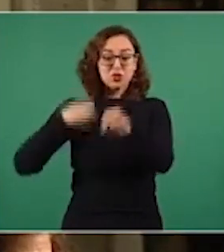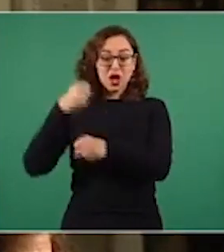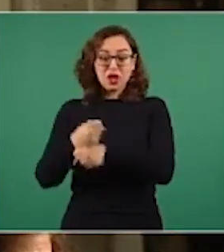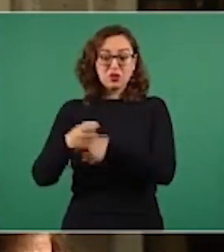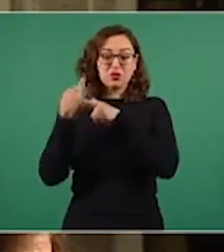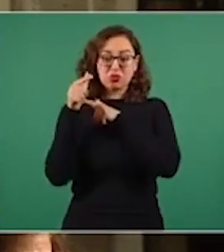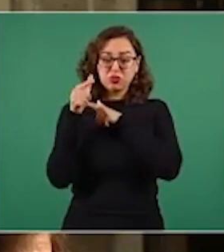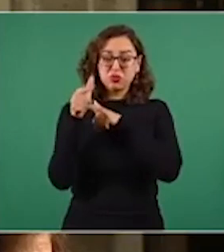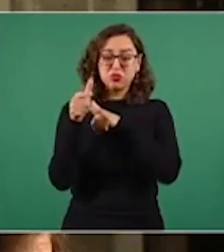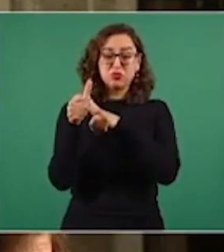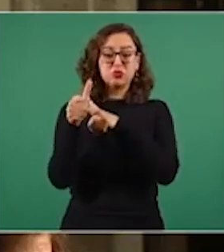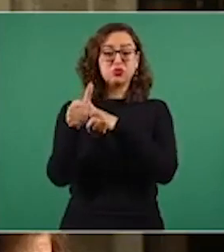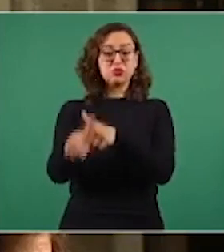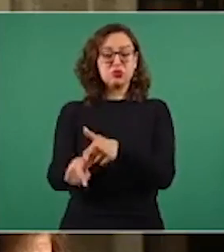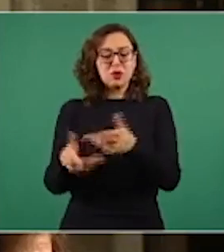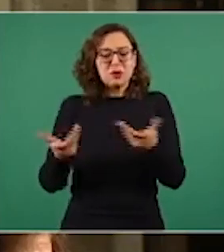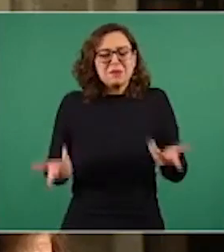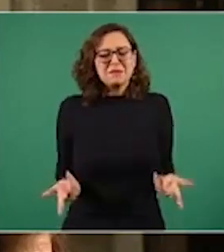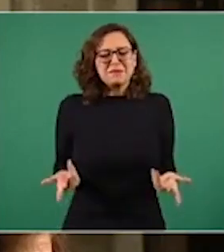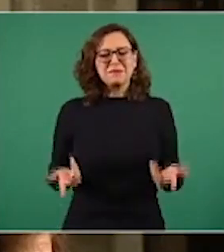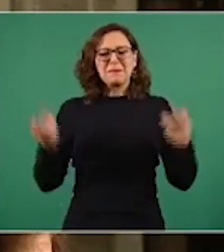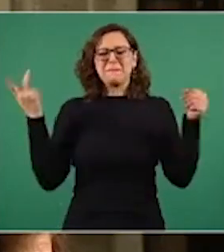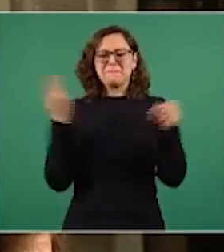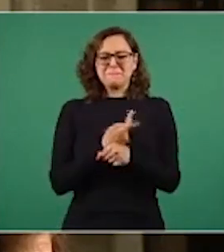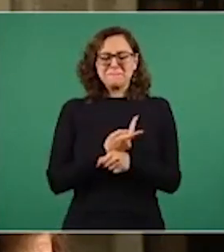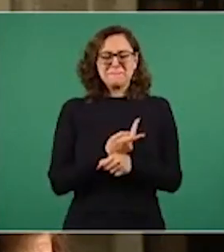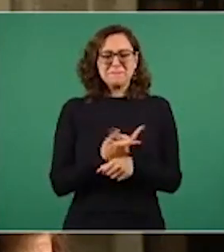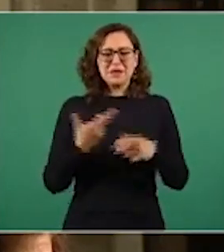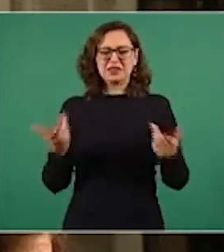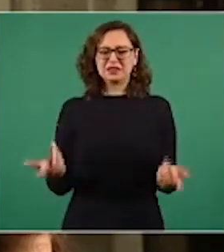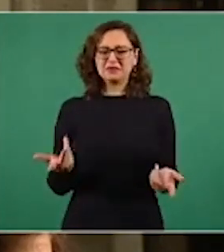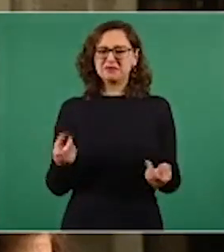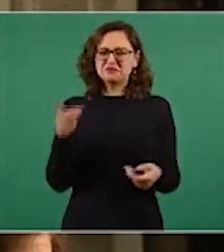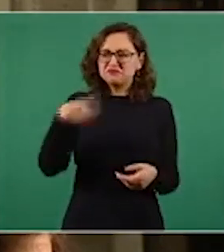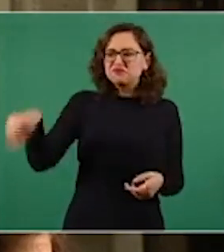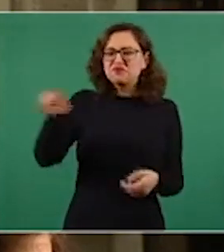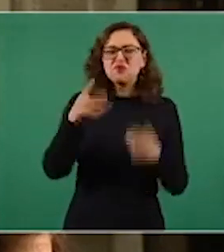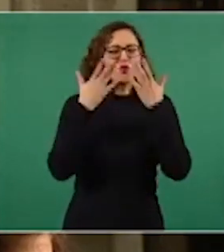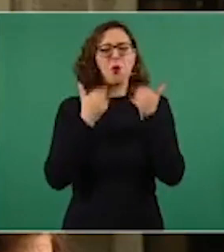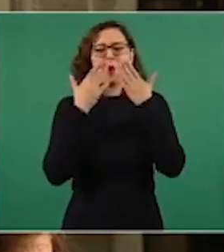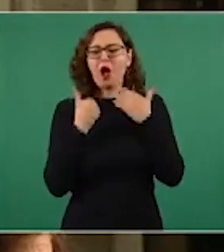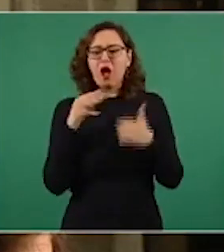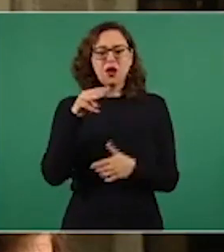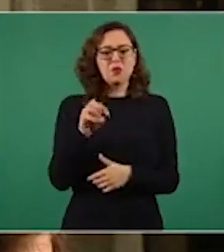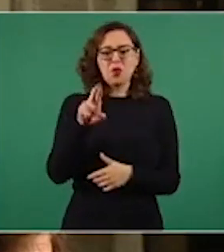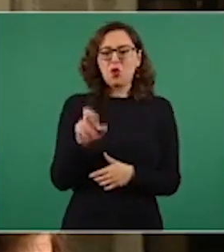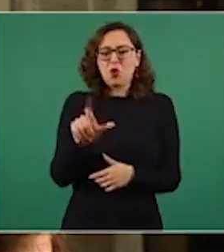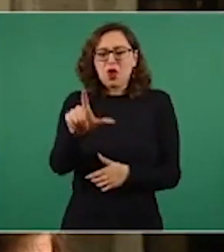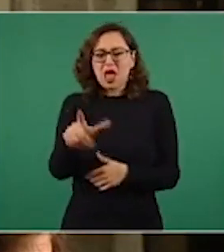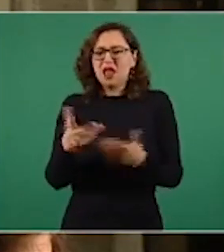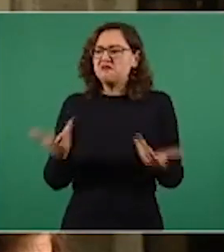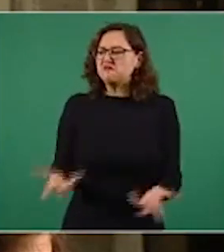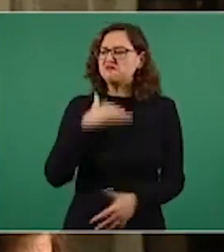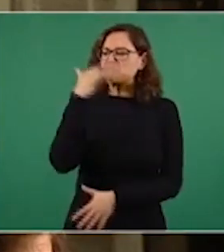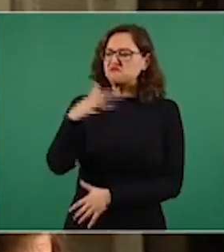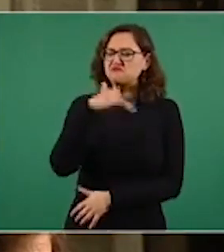¿puede ser viable el combate a la inmoralidad pública, a la corrupción, cuando algunas de